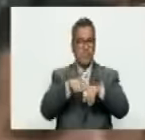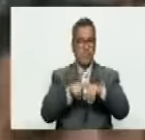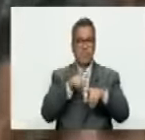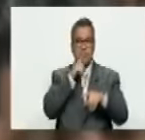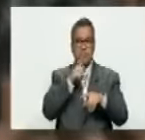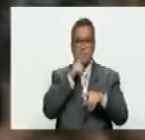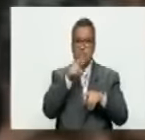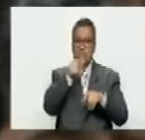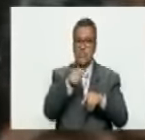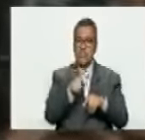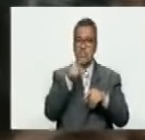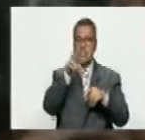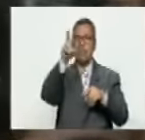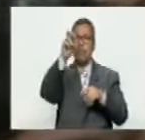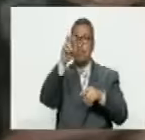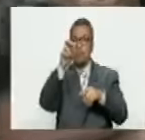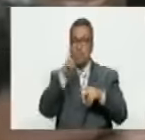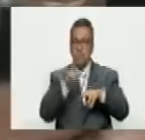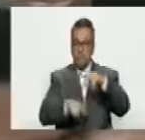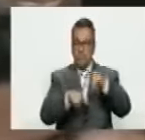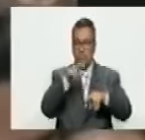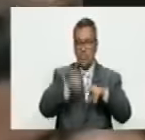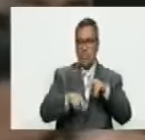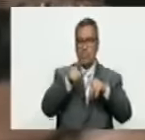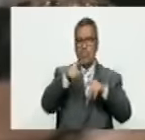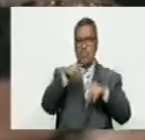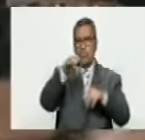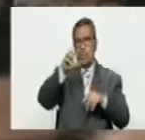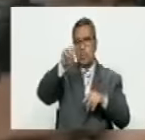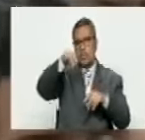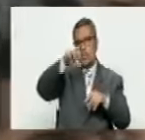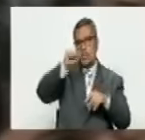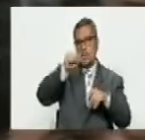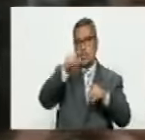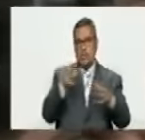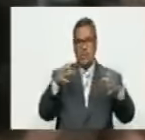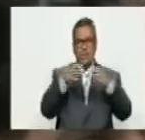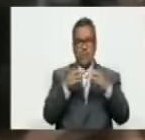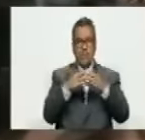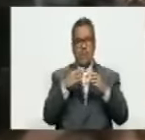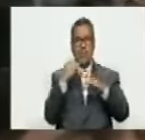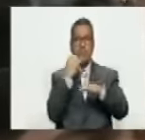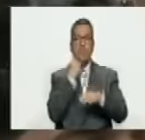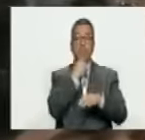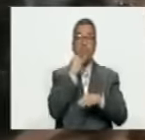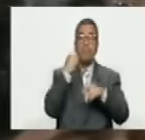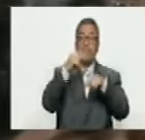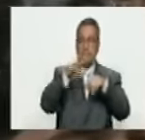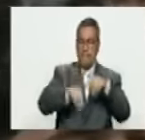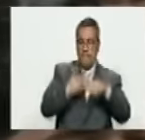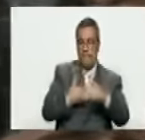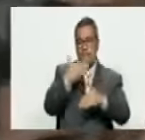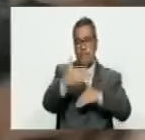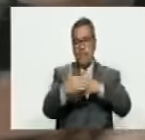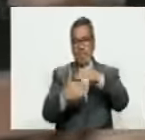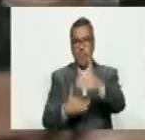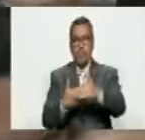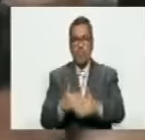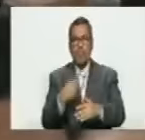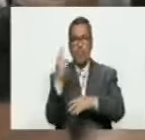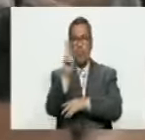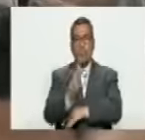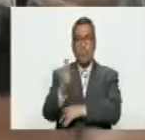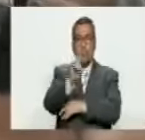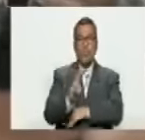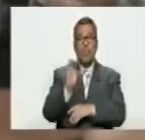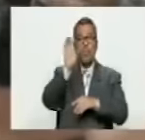nueva composición que es el sionismo o el anglosionismo israelí avanza y usan a Venezuela